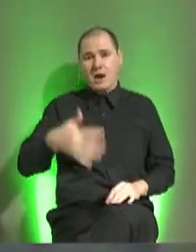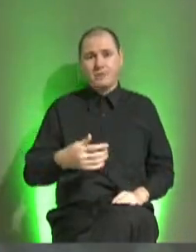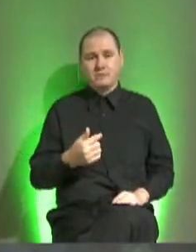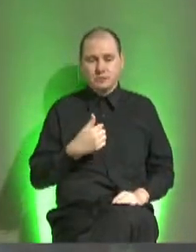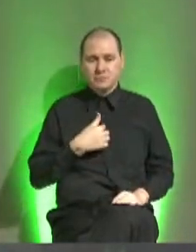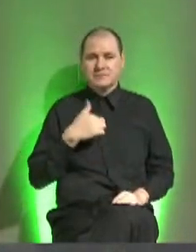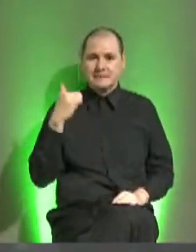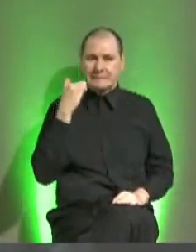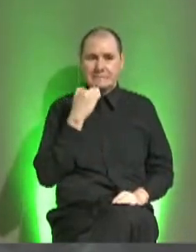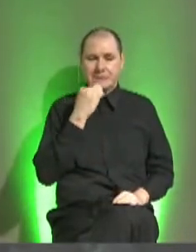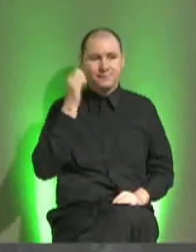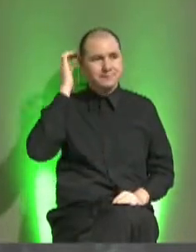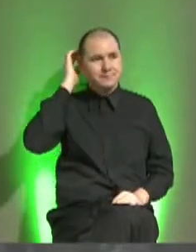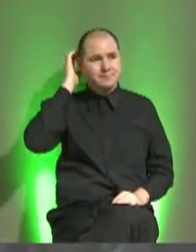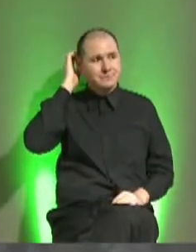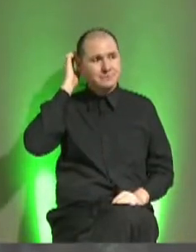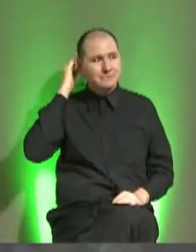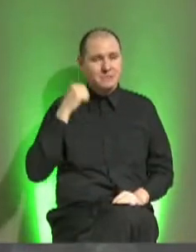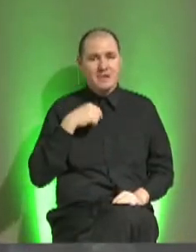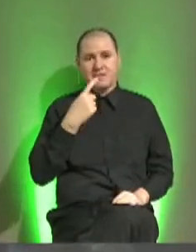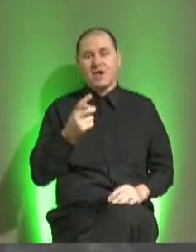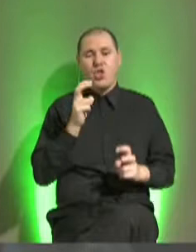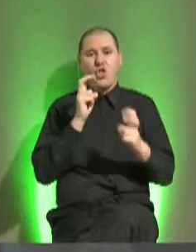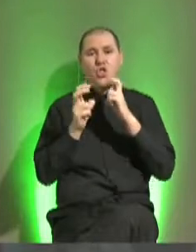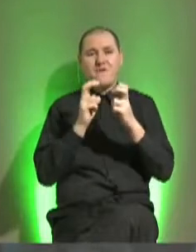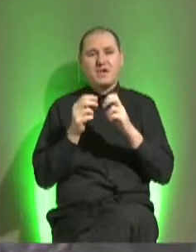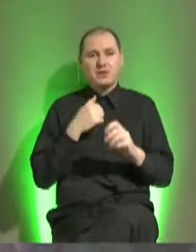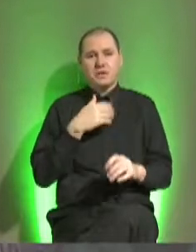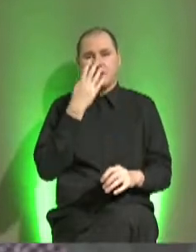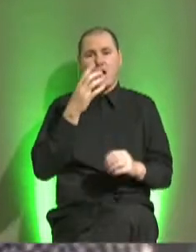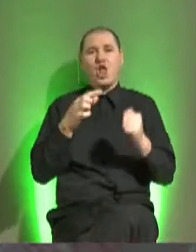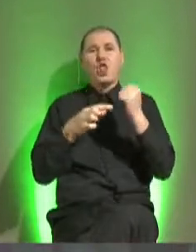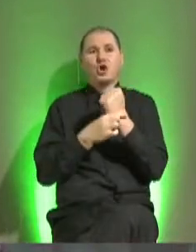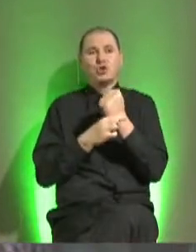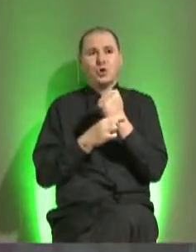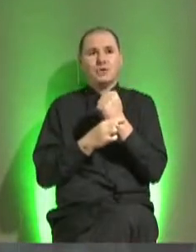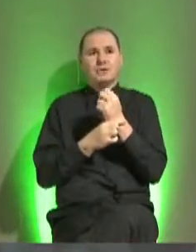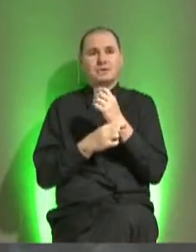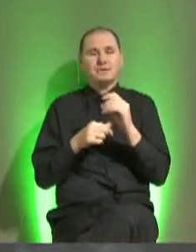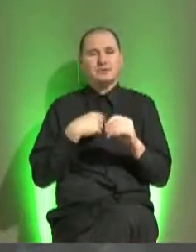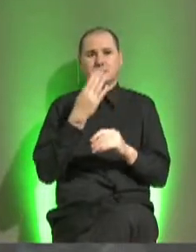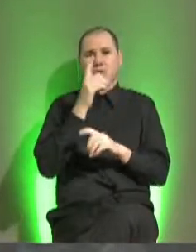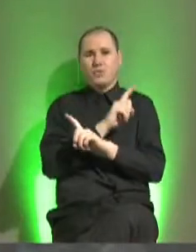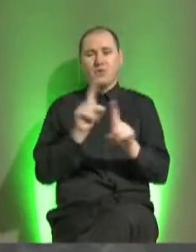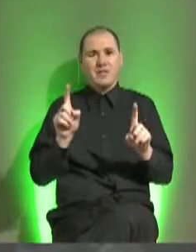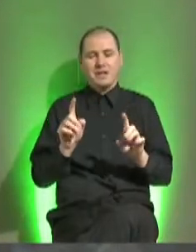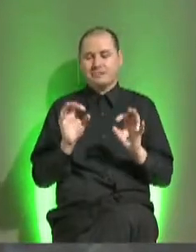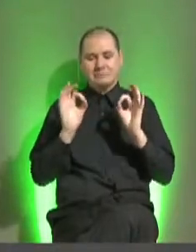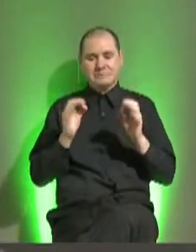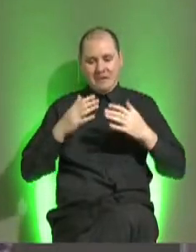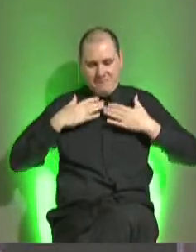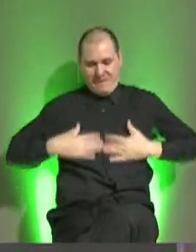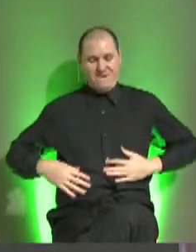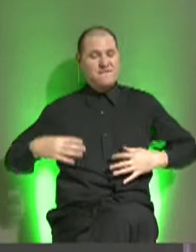Yo, caprichoso, y veía todos los días como mamá novela mexicana, entonces yo quería ser doctor, doctor, nomás no me veía loco, no ahorra ropa que no sea la ropa